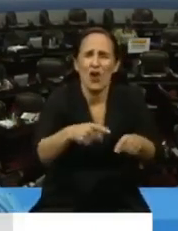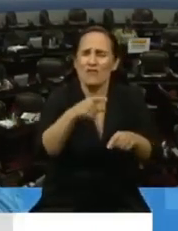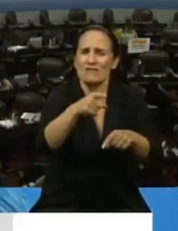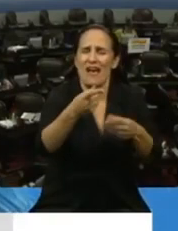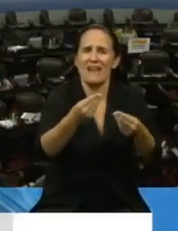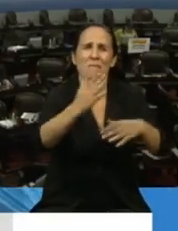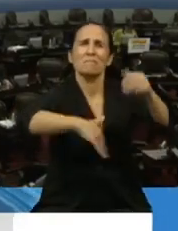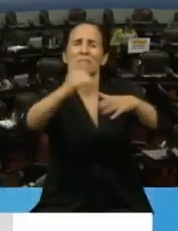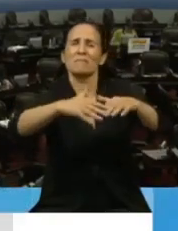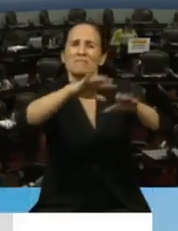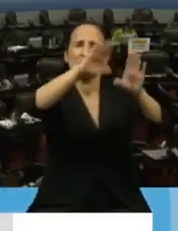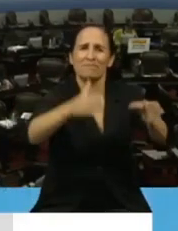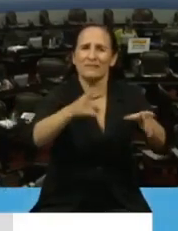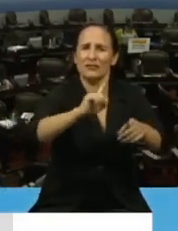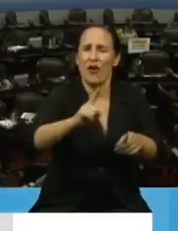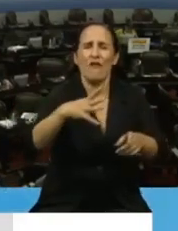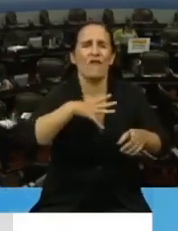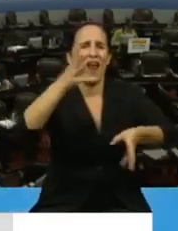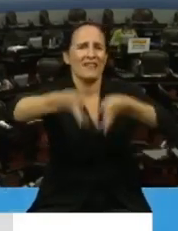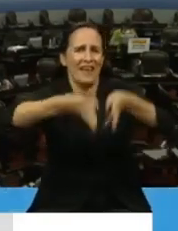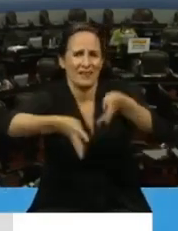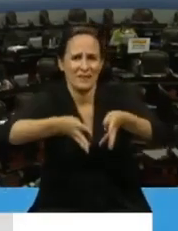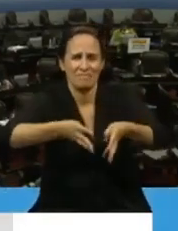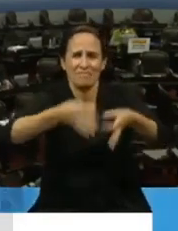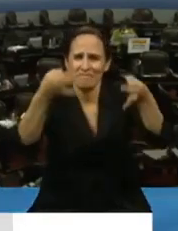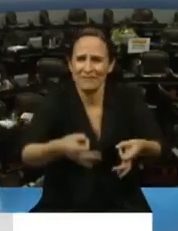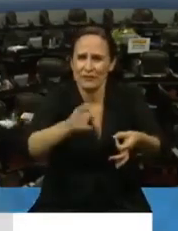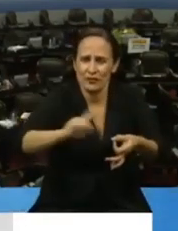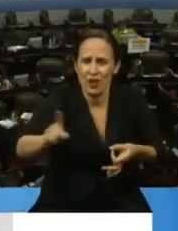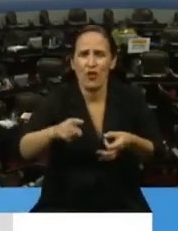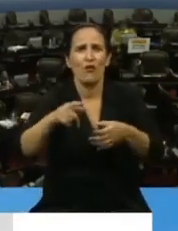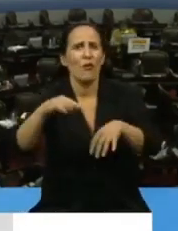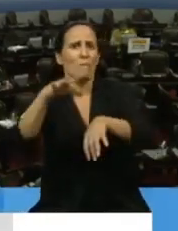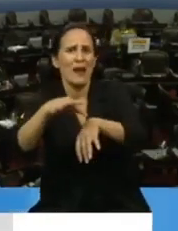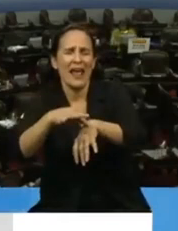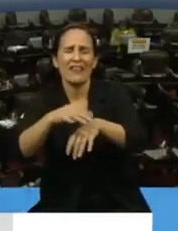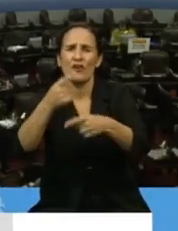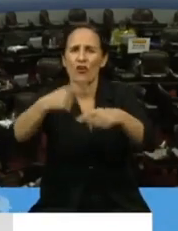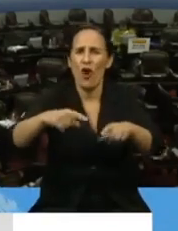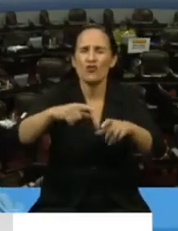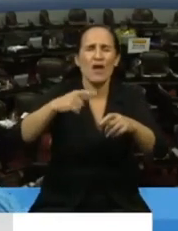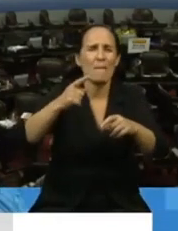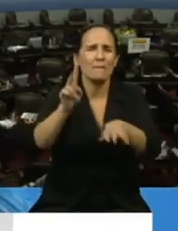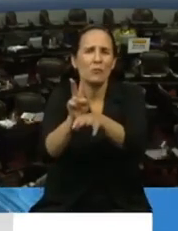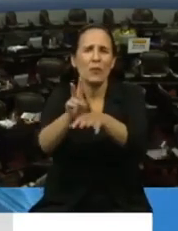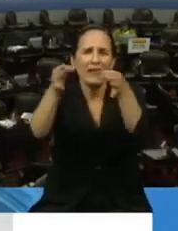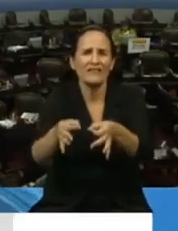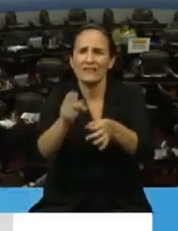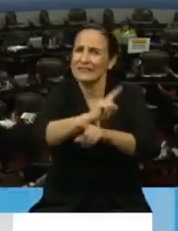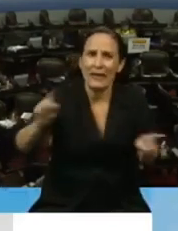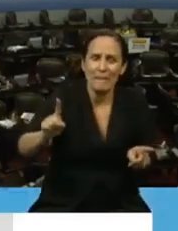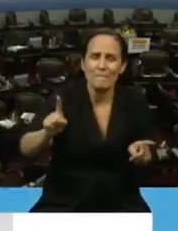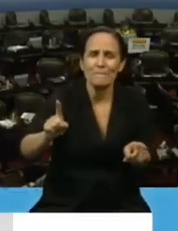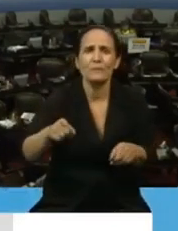sin infraestructura, con falta de equipamiento, con falta de protección del cuidado de los médicos y enfermeros, incluso con falta